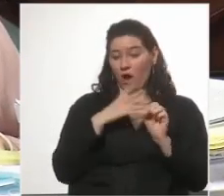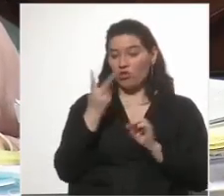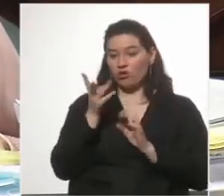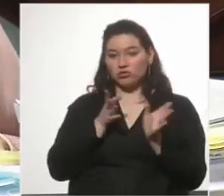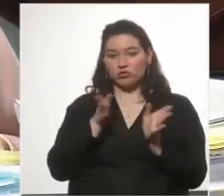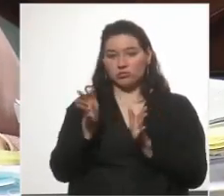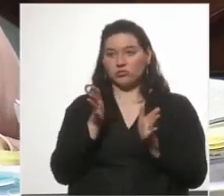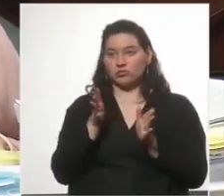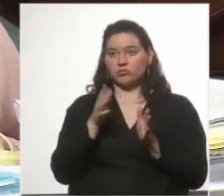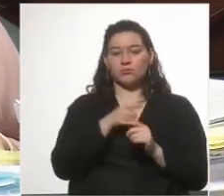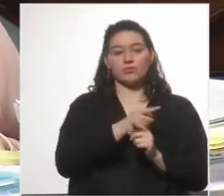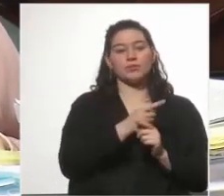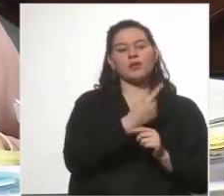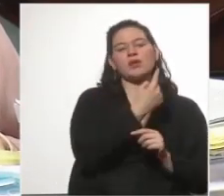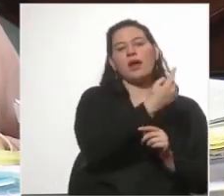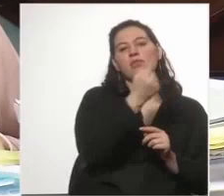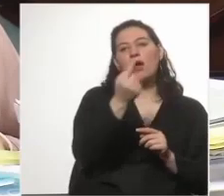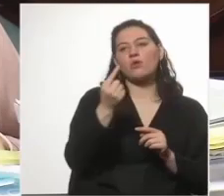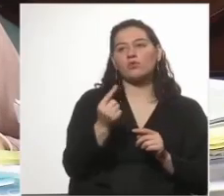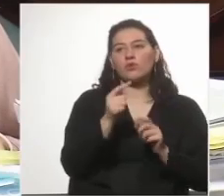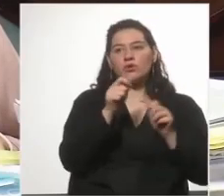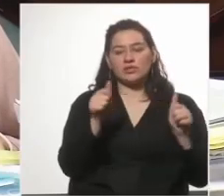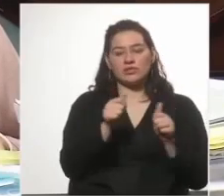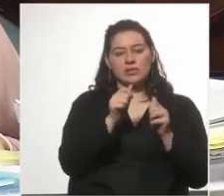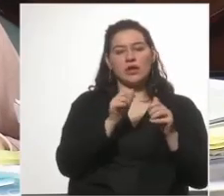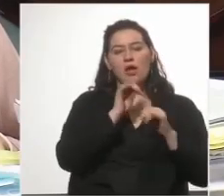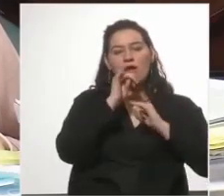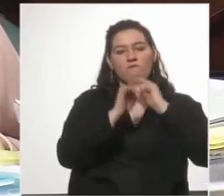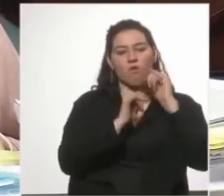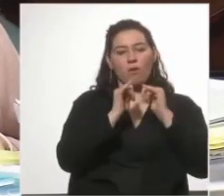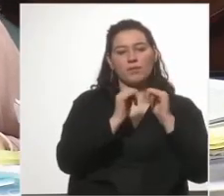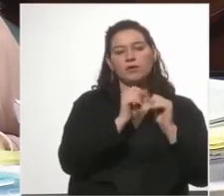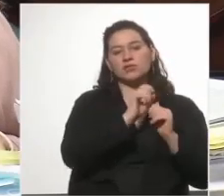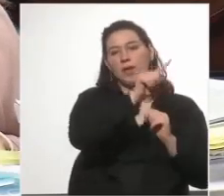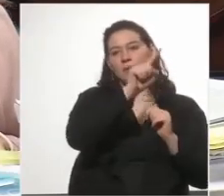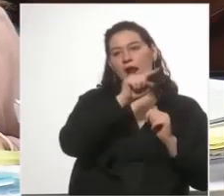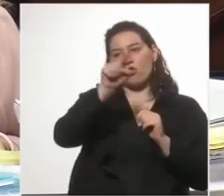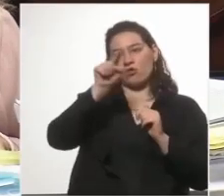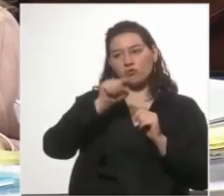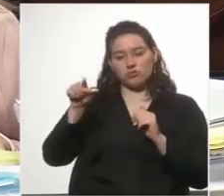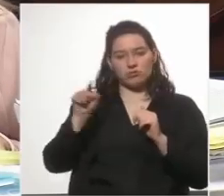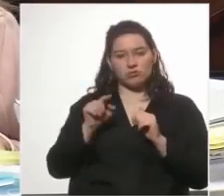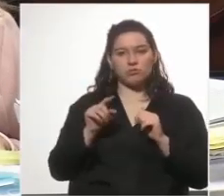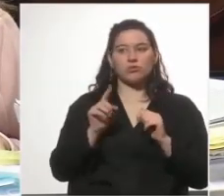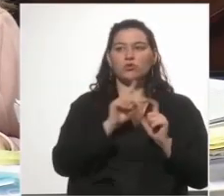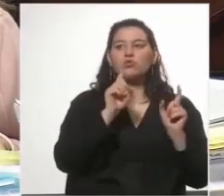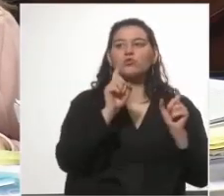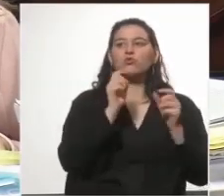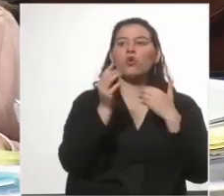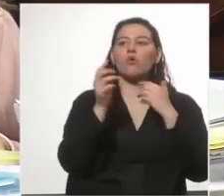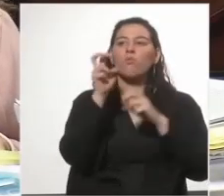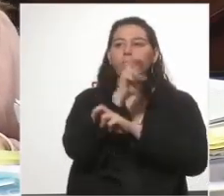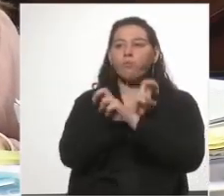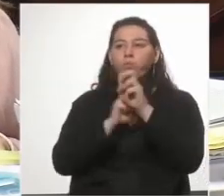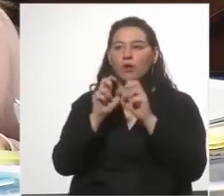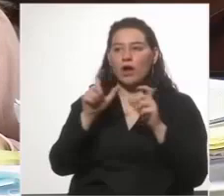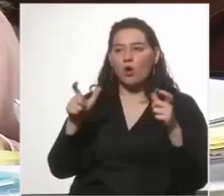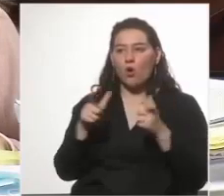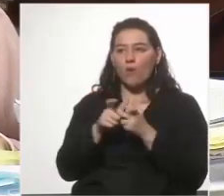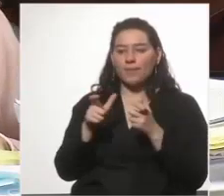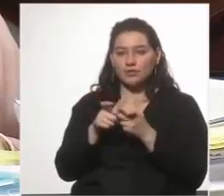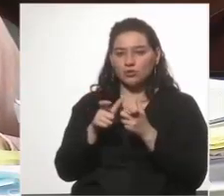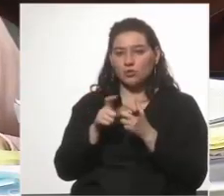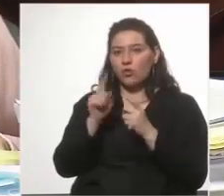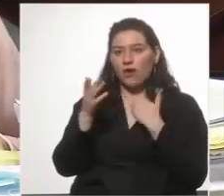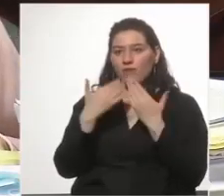que fue que cada uno hiciera los informes por separado, y no se trató en la comisión. O